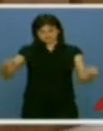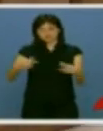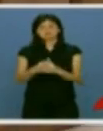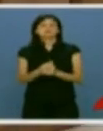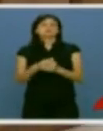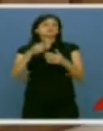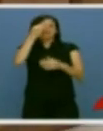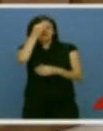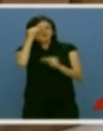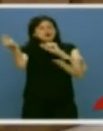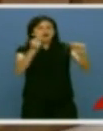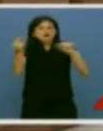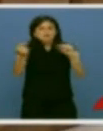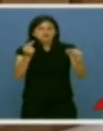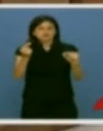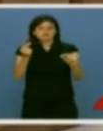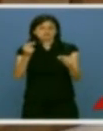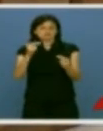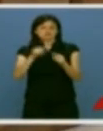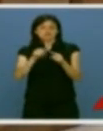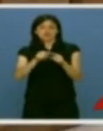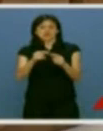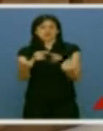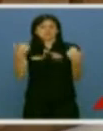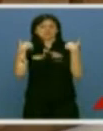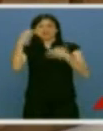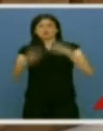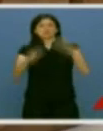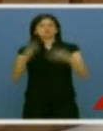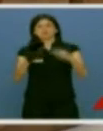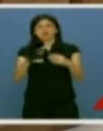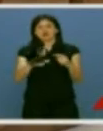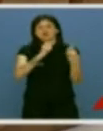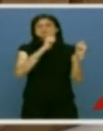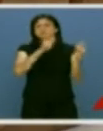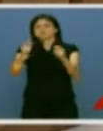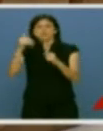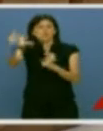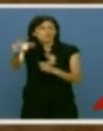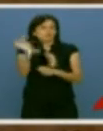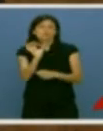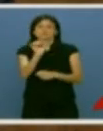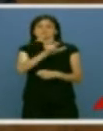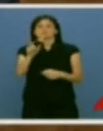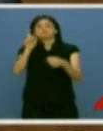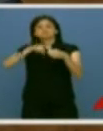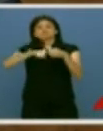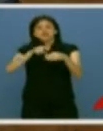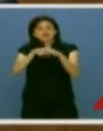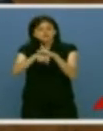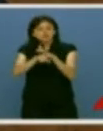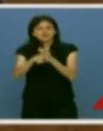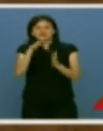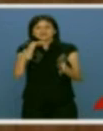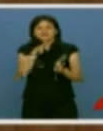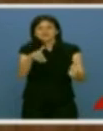debatiremos sobre cómo y cuándo se transfieren nuevas competencias como la justicia o de cómo participamos, mayoritariamente, claro, de la gestión del duero